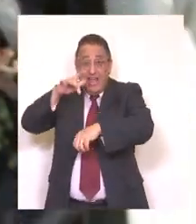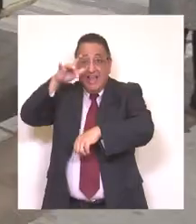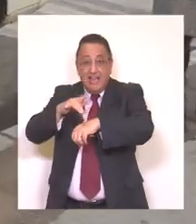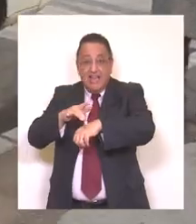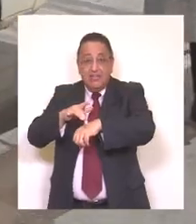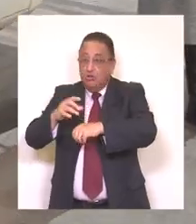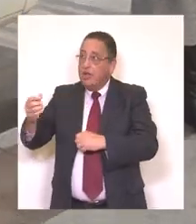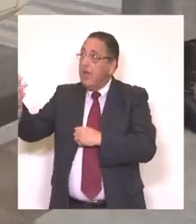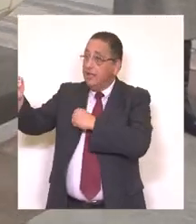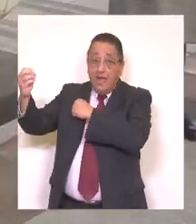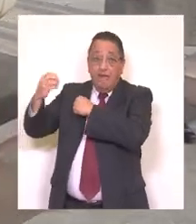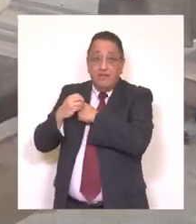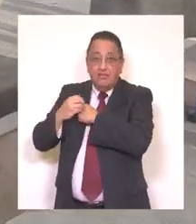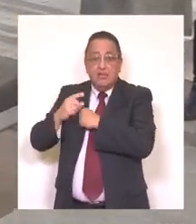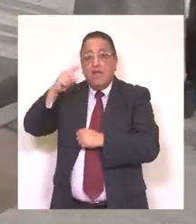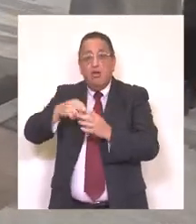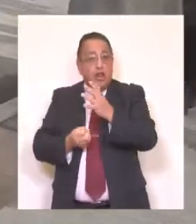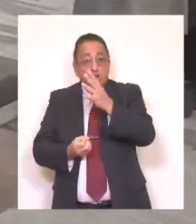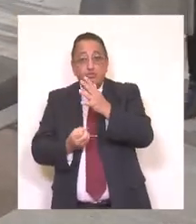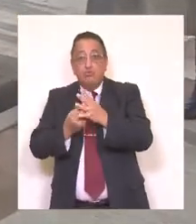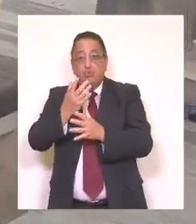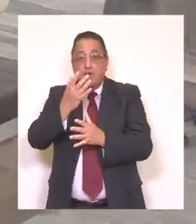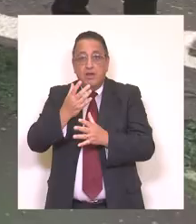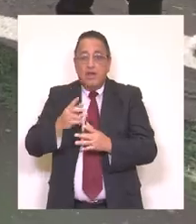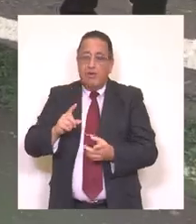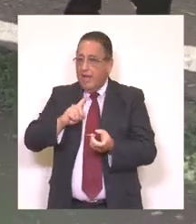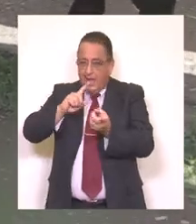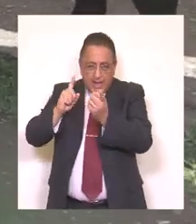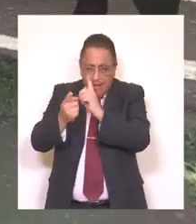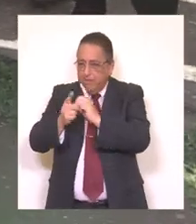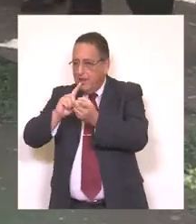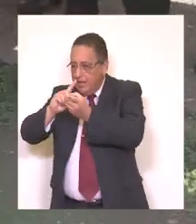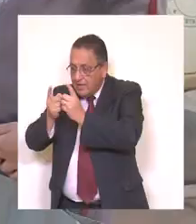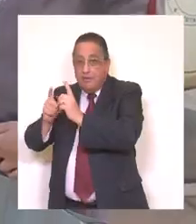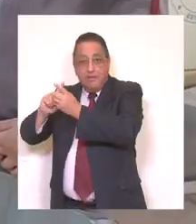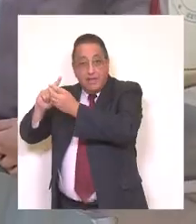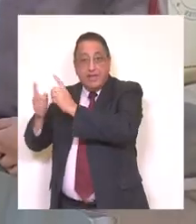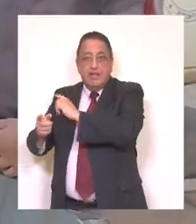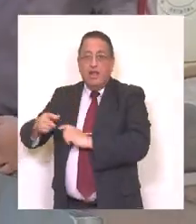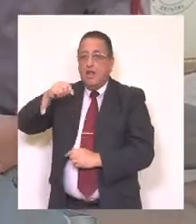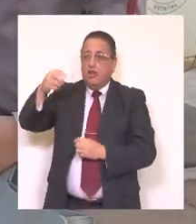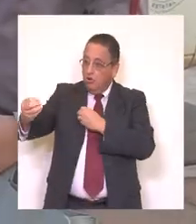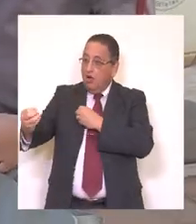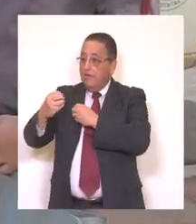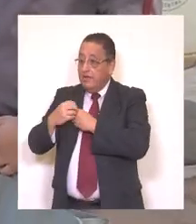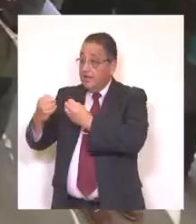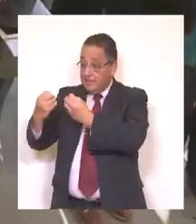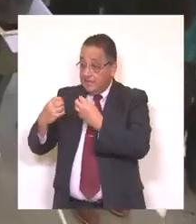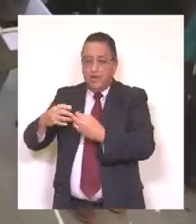global anunciado hizo que sobre todo las nuevas generaciones comenzaran a cambiar y nos enseñaran cuán